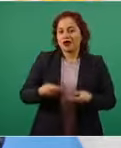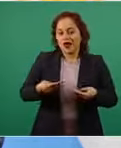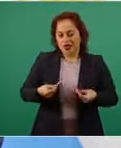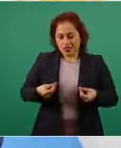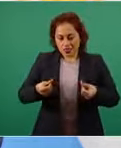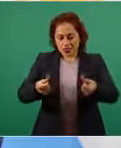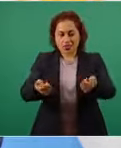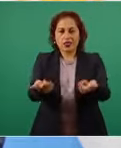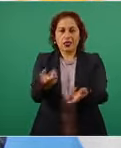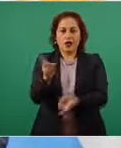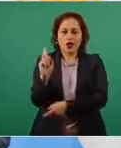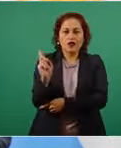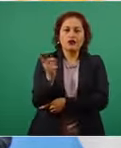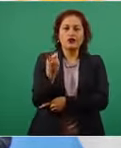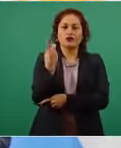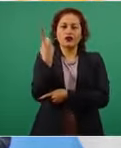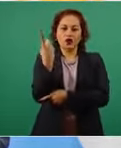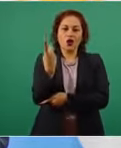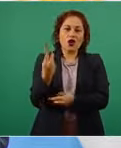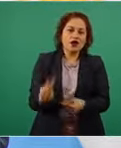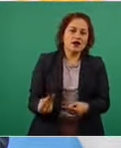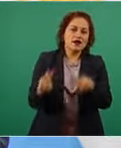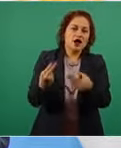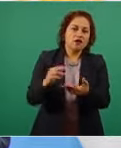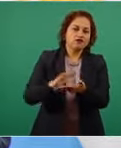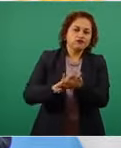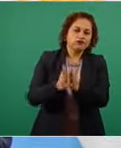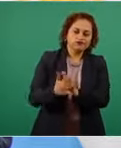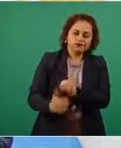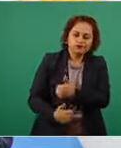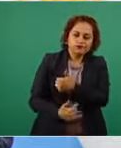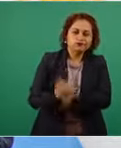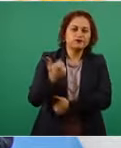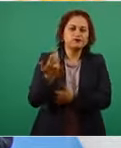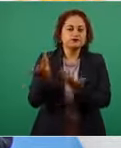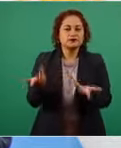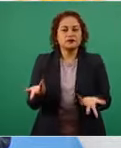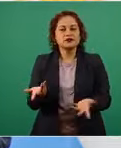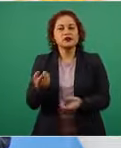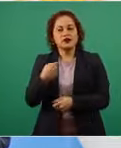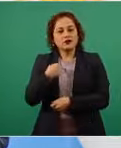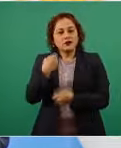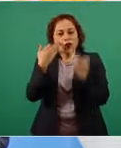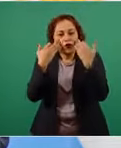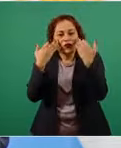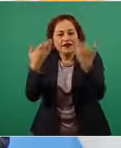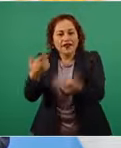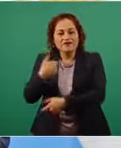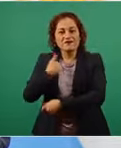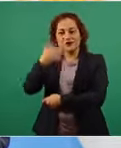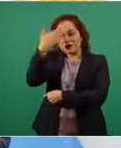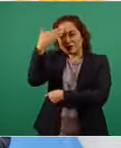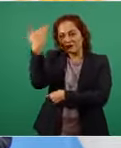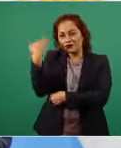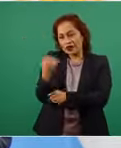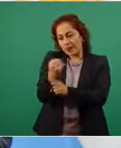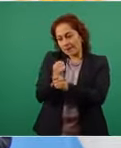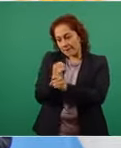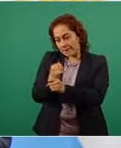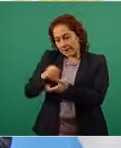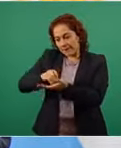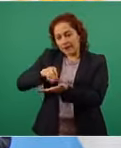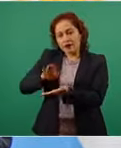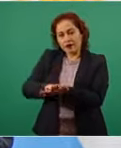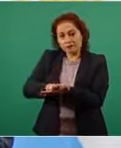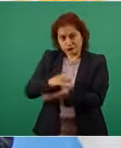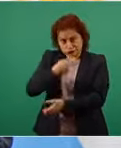con negocios de sus amigos lo he visto tenemos todo identificado y le vamos a contar a los fiscales a ver si